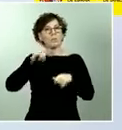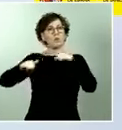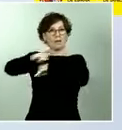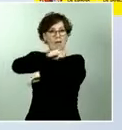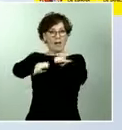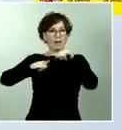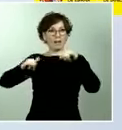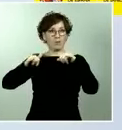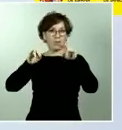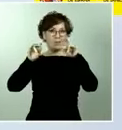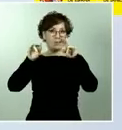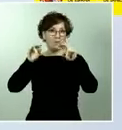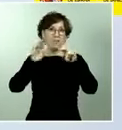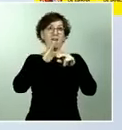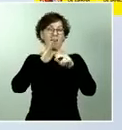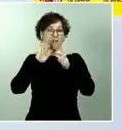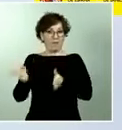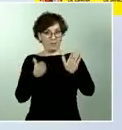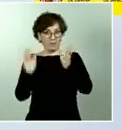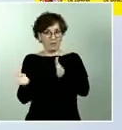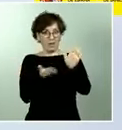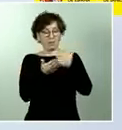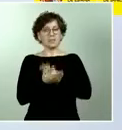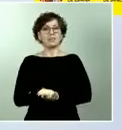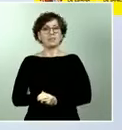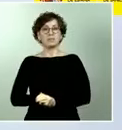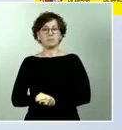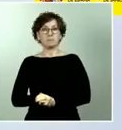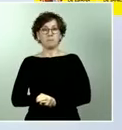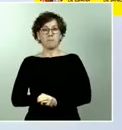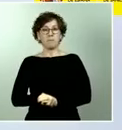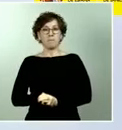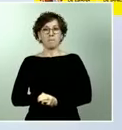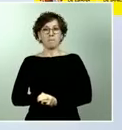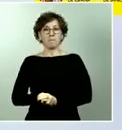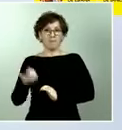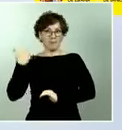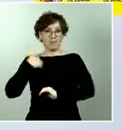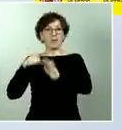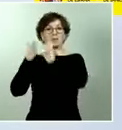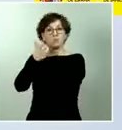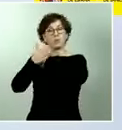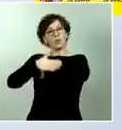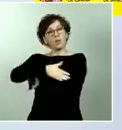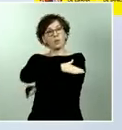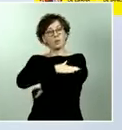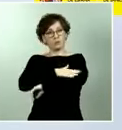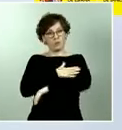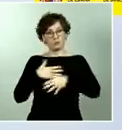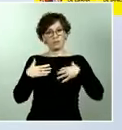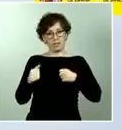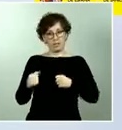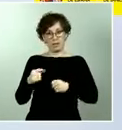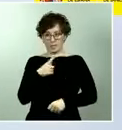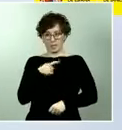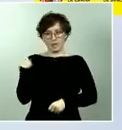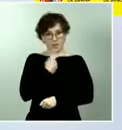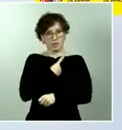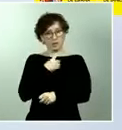trabajando como decía antes el ministro de sanidad en una comisión que coordina la vicepresidenta